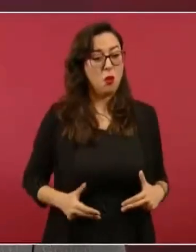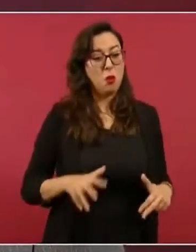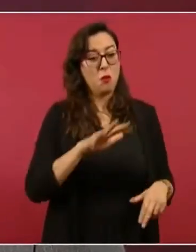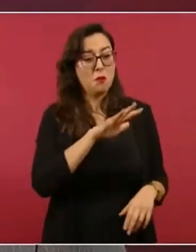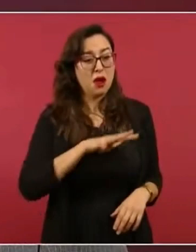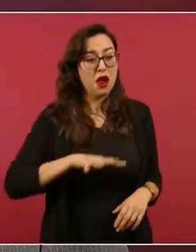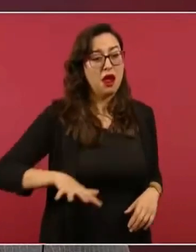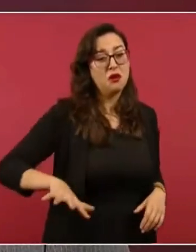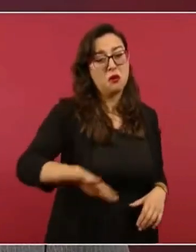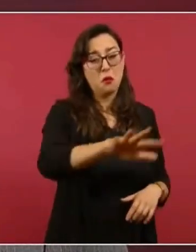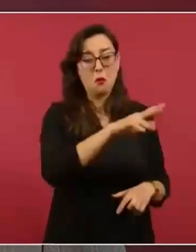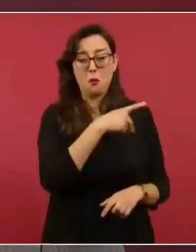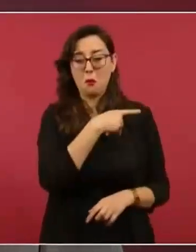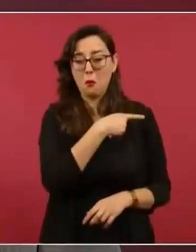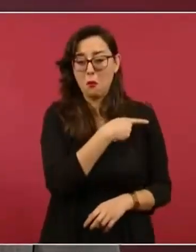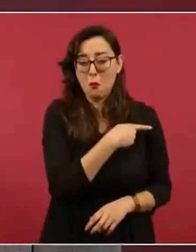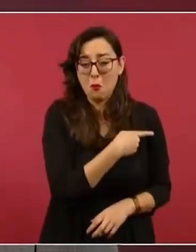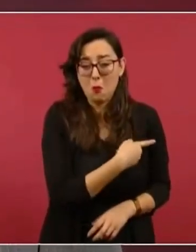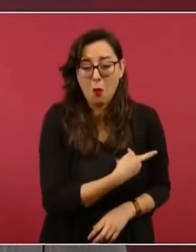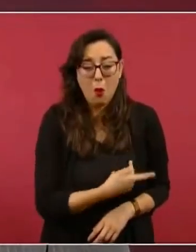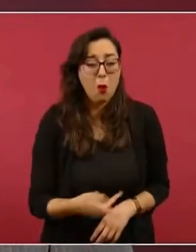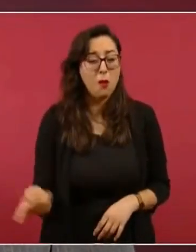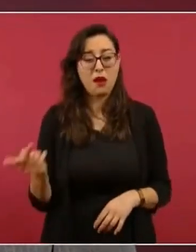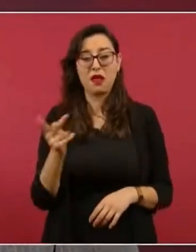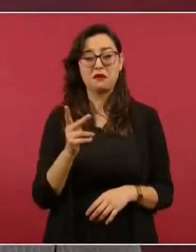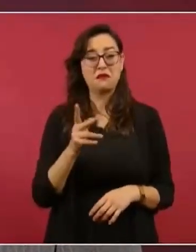sobreviven con menos de un dólar diario